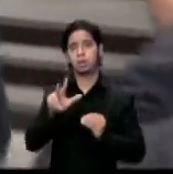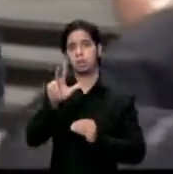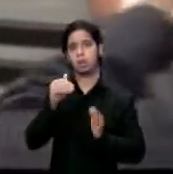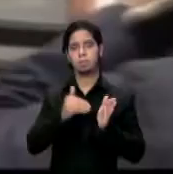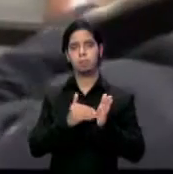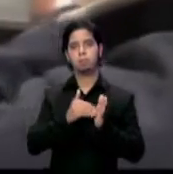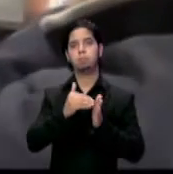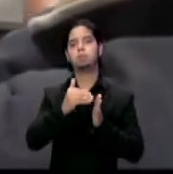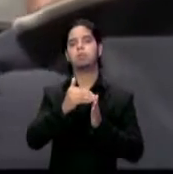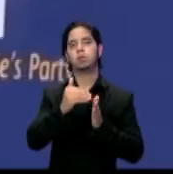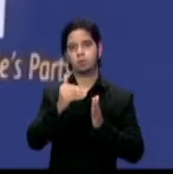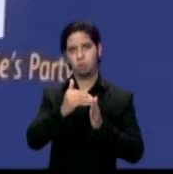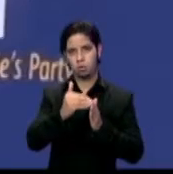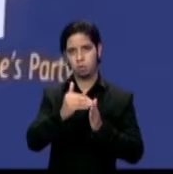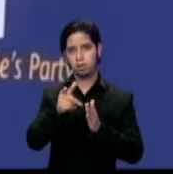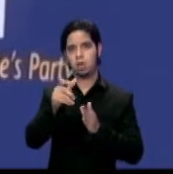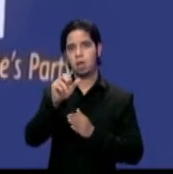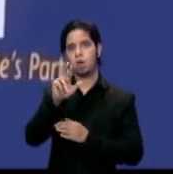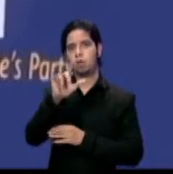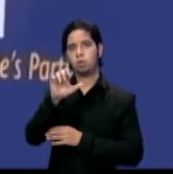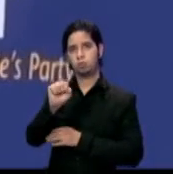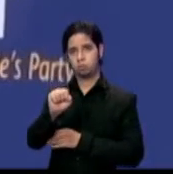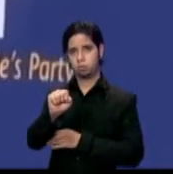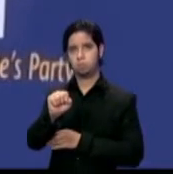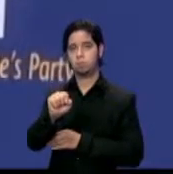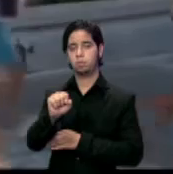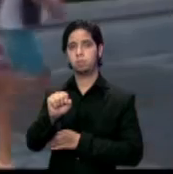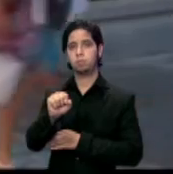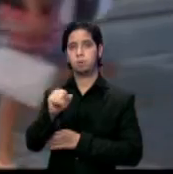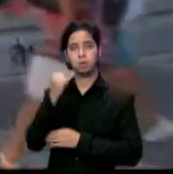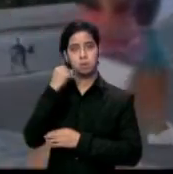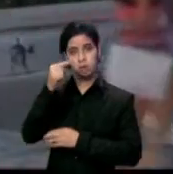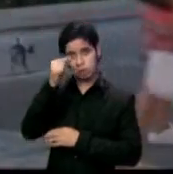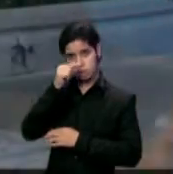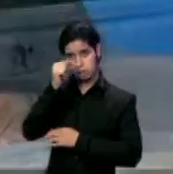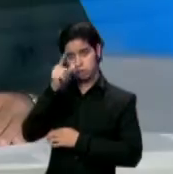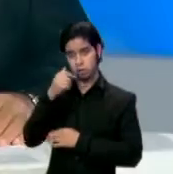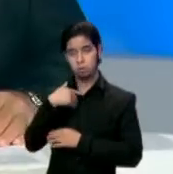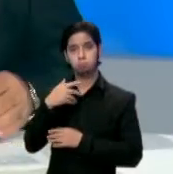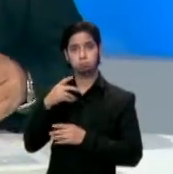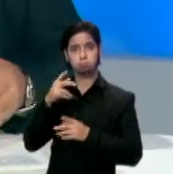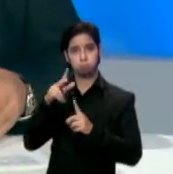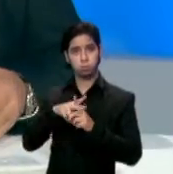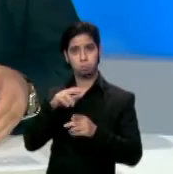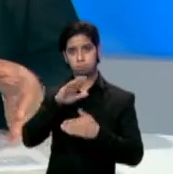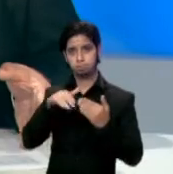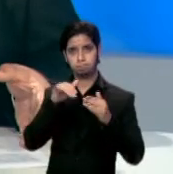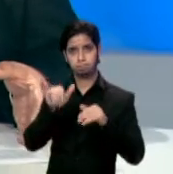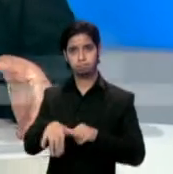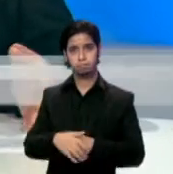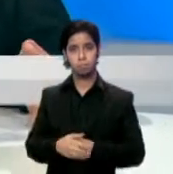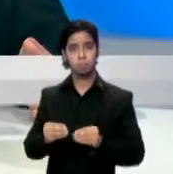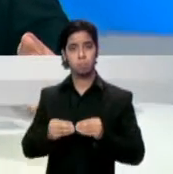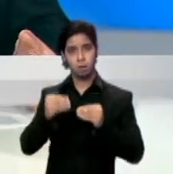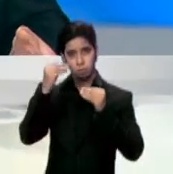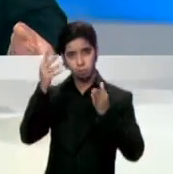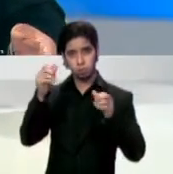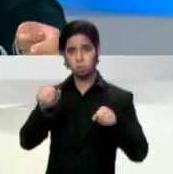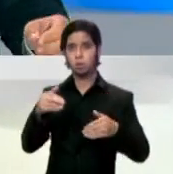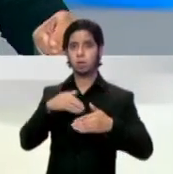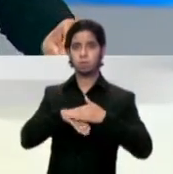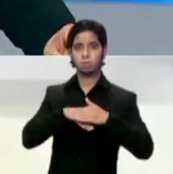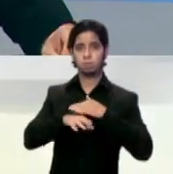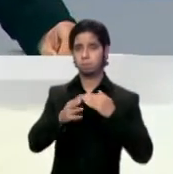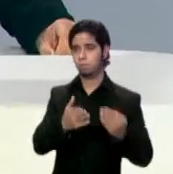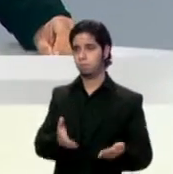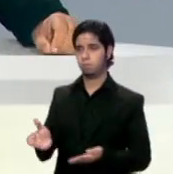si Grecia cumple con la implantación de medidas económicas clave. Para ver estas y otras noticias, visita nuestra página de